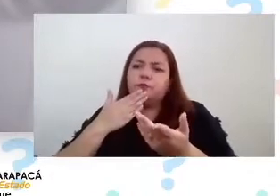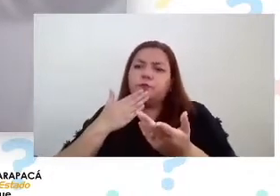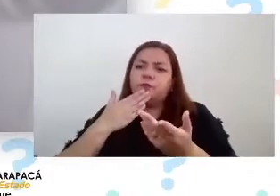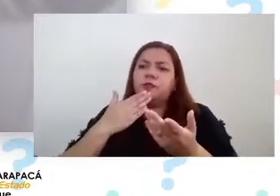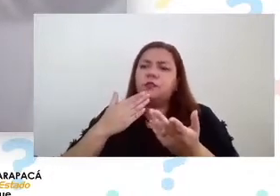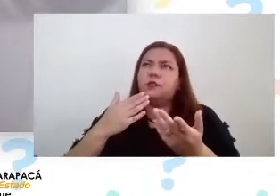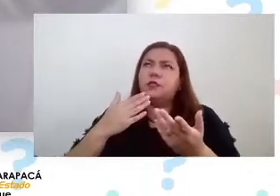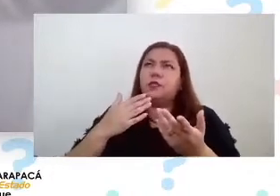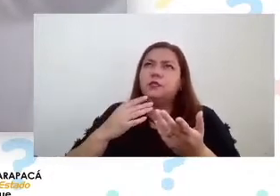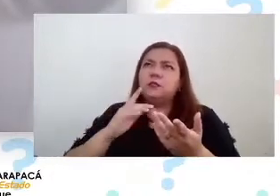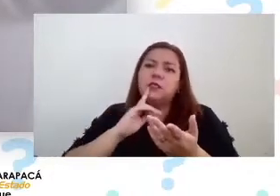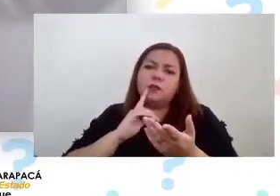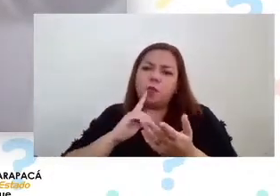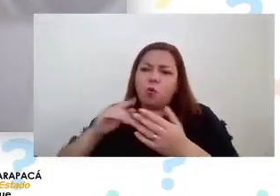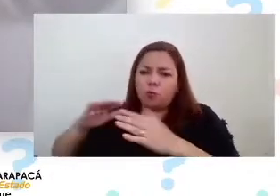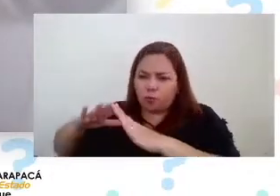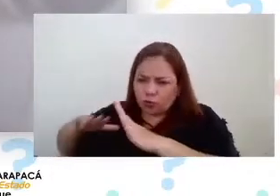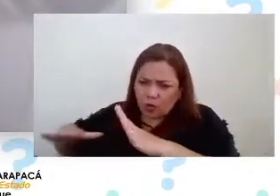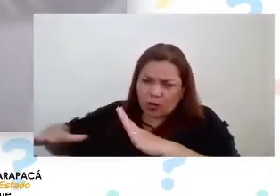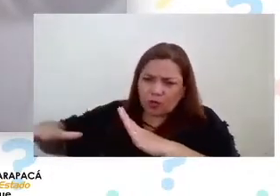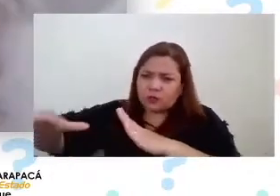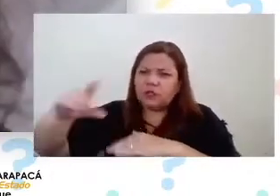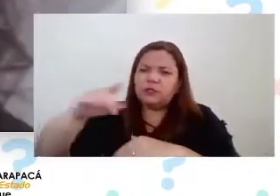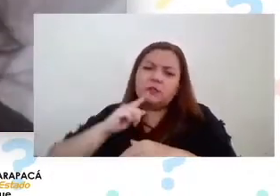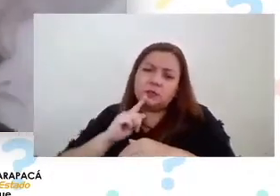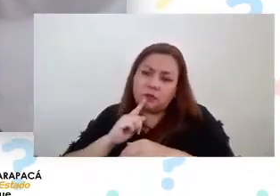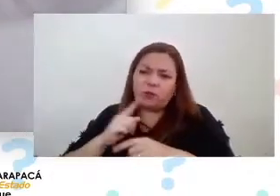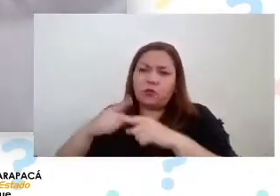así que en realidad